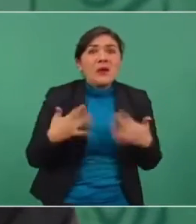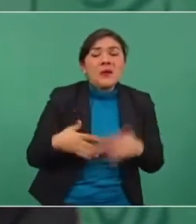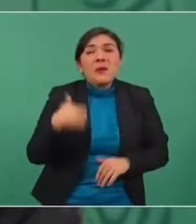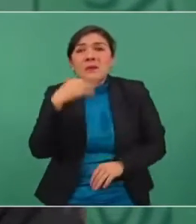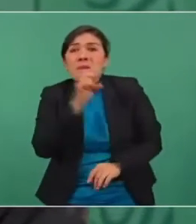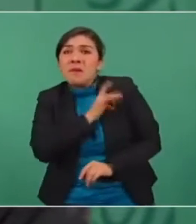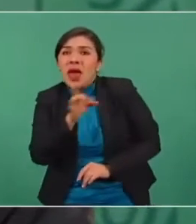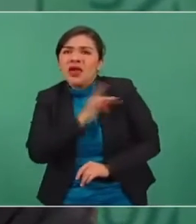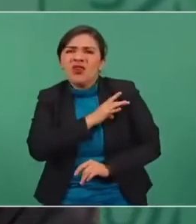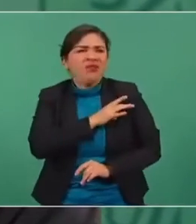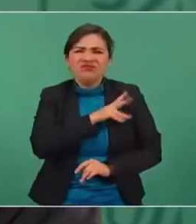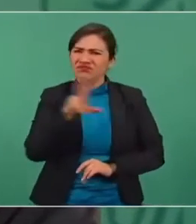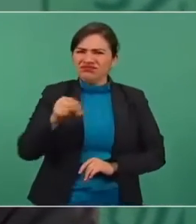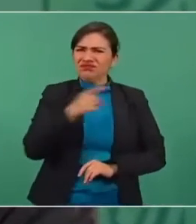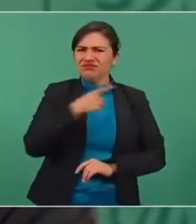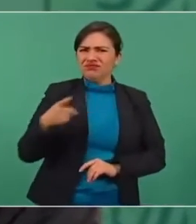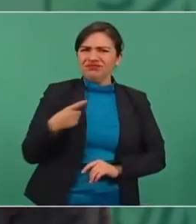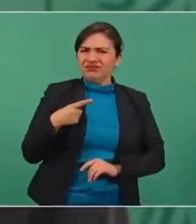temer,